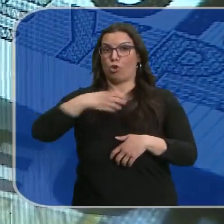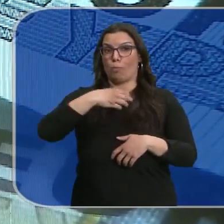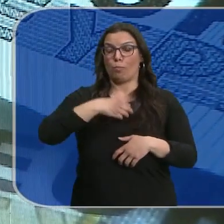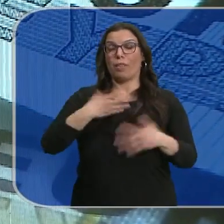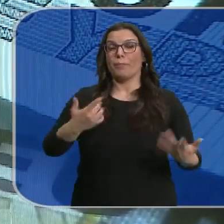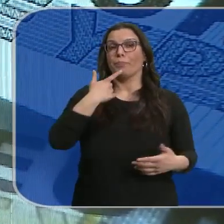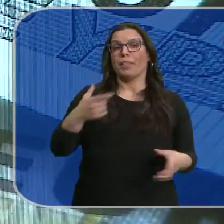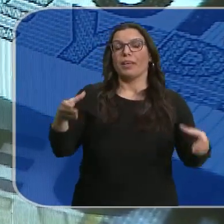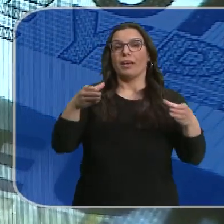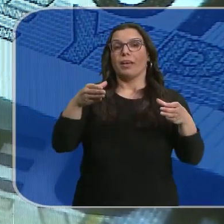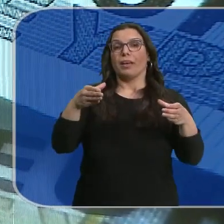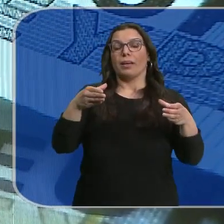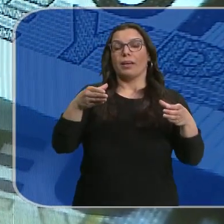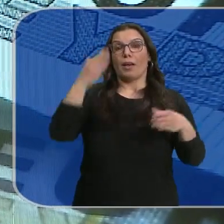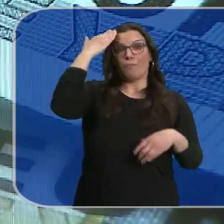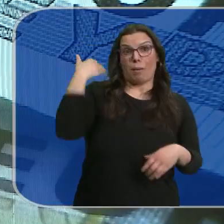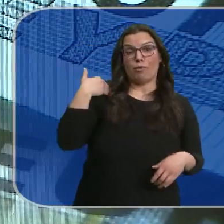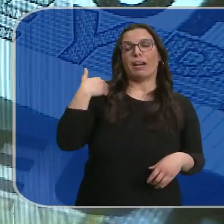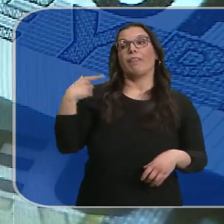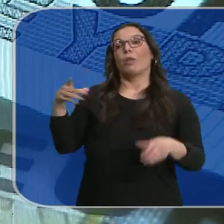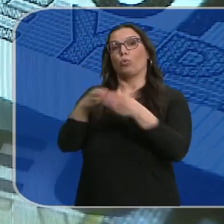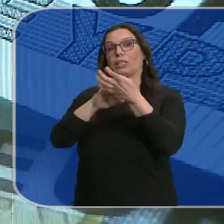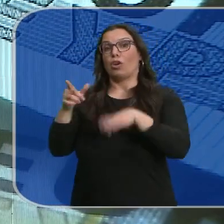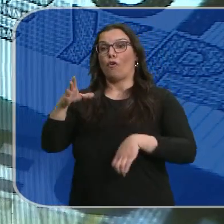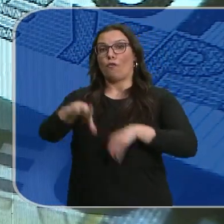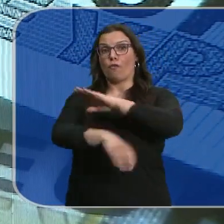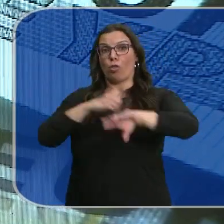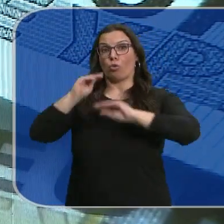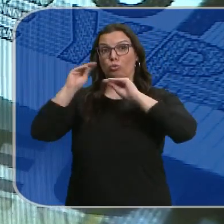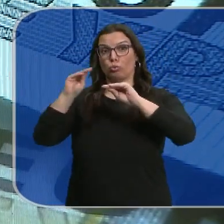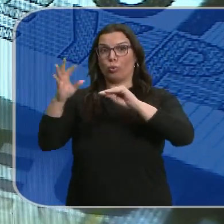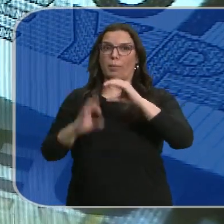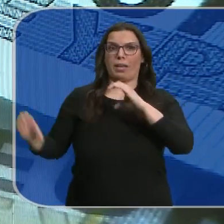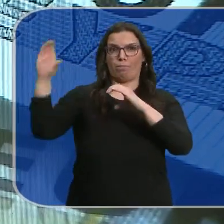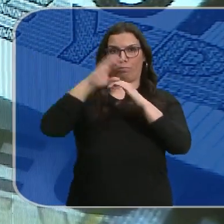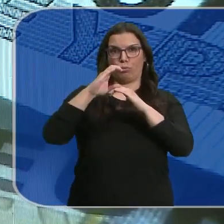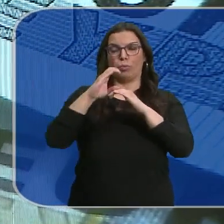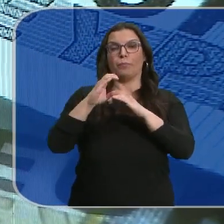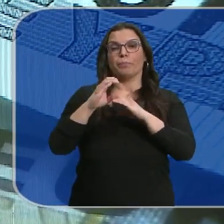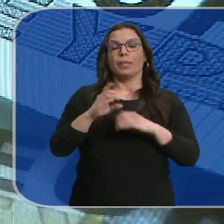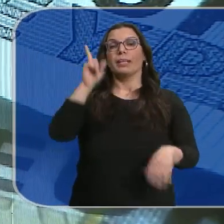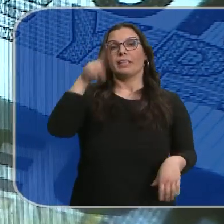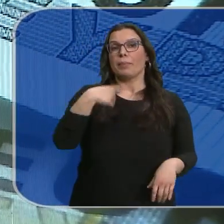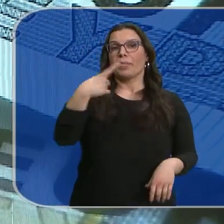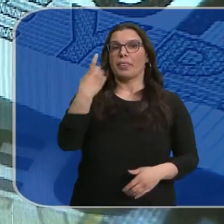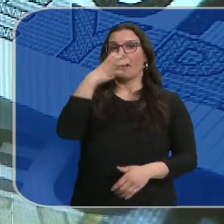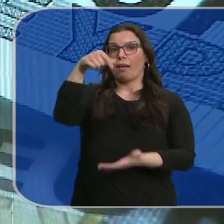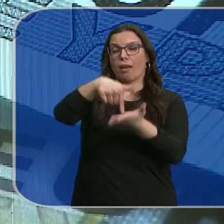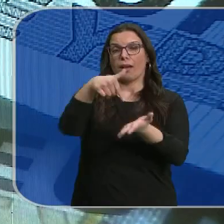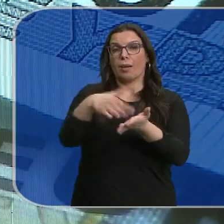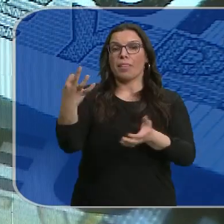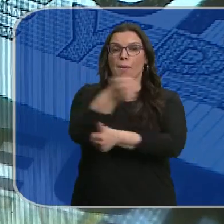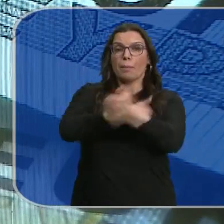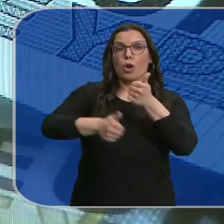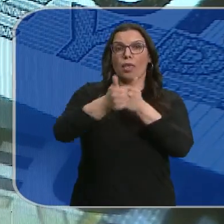considera que la Junta debería haber complementado con fondos propios esta subvención estatal. El portavoz de la formación morada también ha reclamado que se